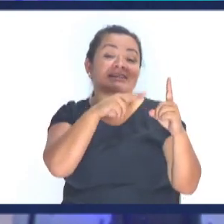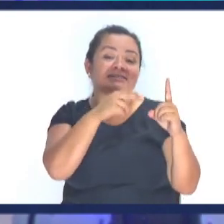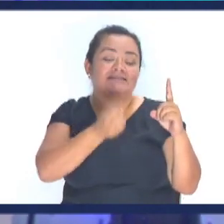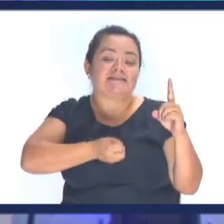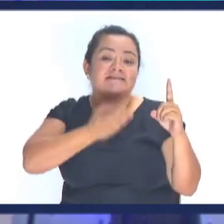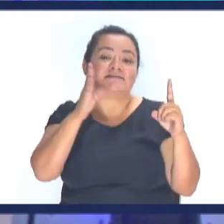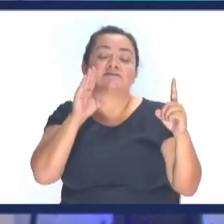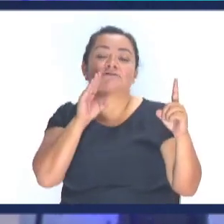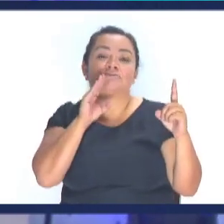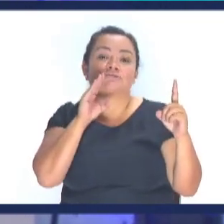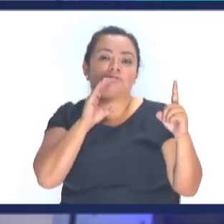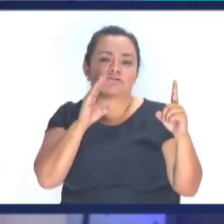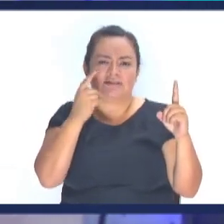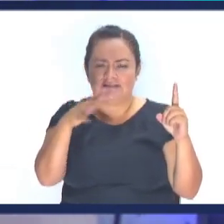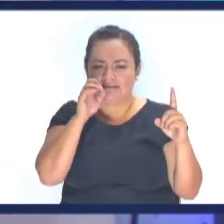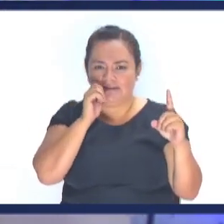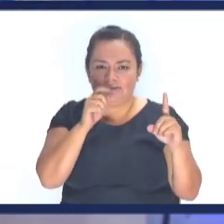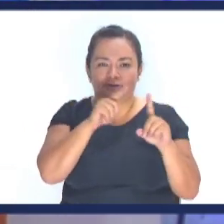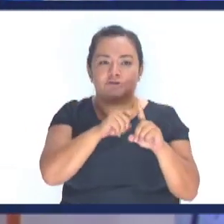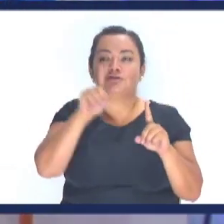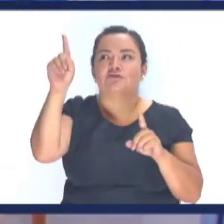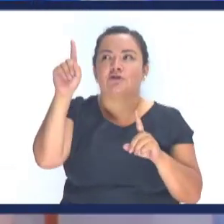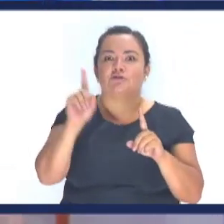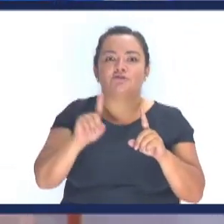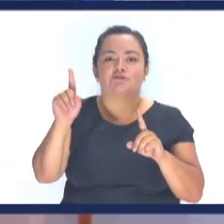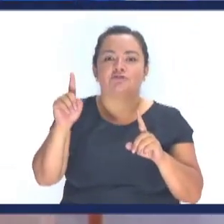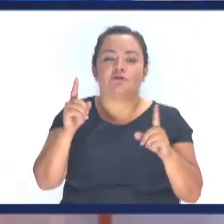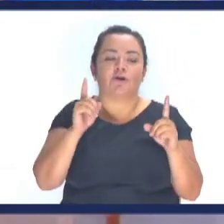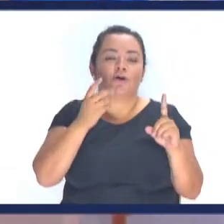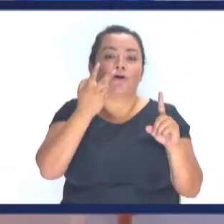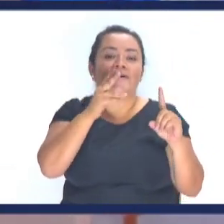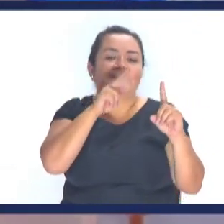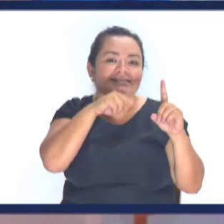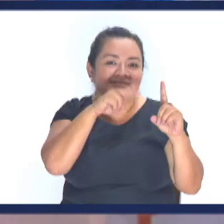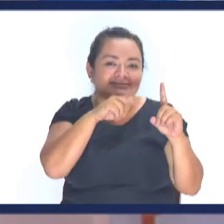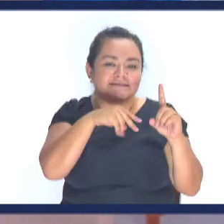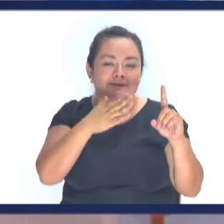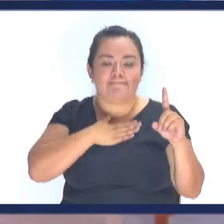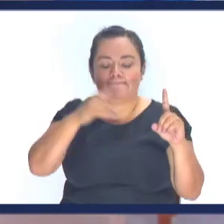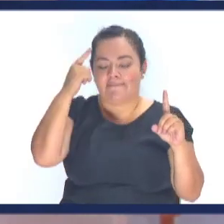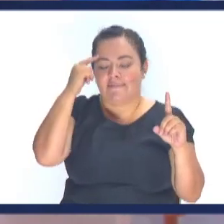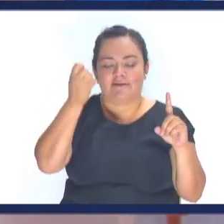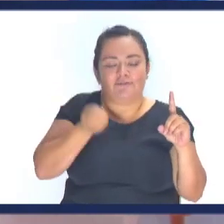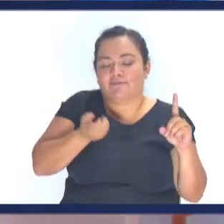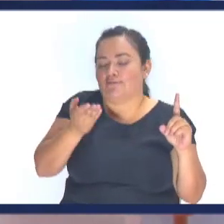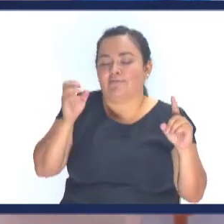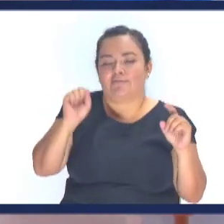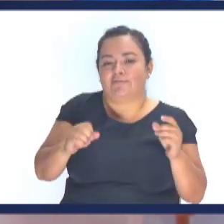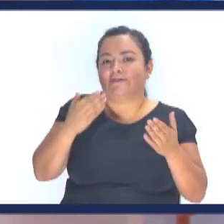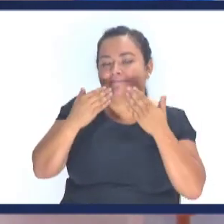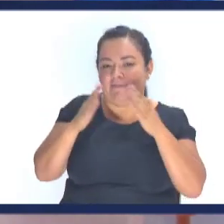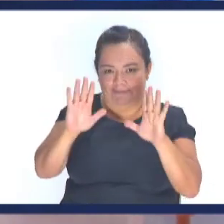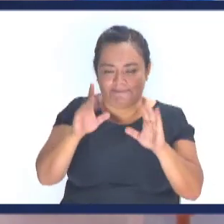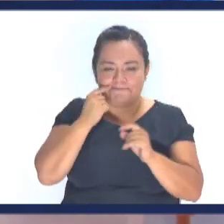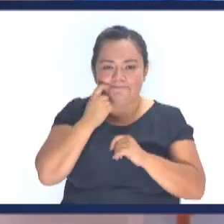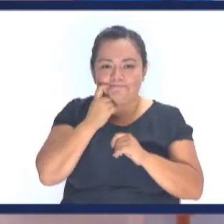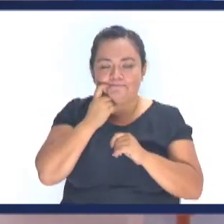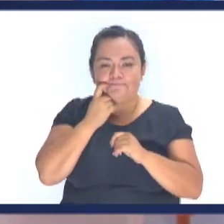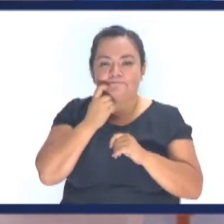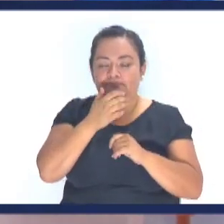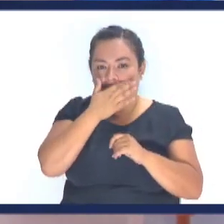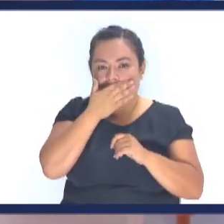Atributos comunicables Ya les he dicho Que Dios tiene atributos Incomunicables Porque mi mente No lo puede escribir Le doy una idea